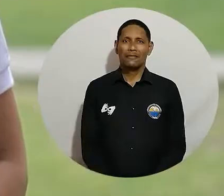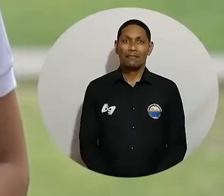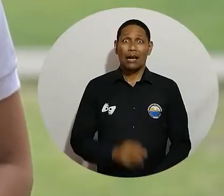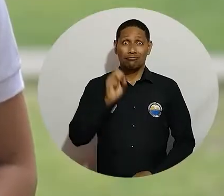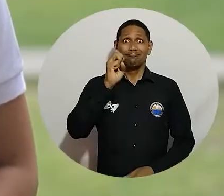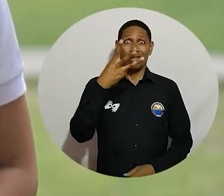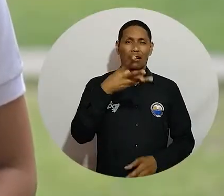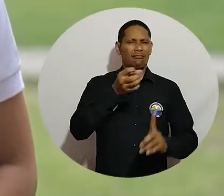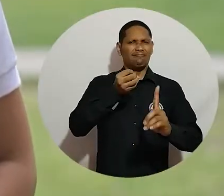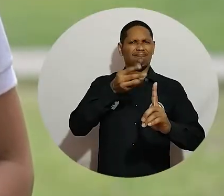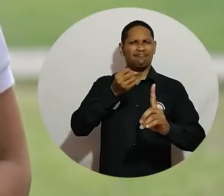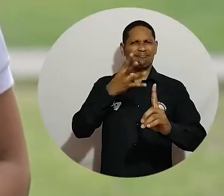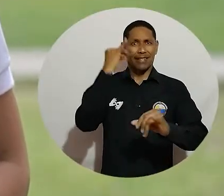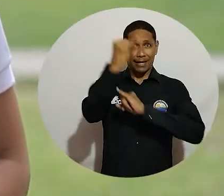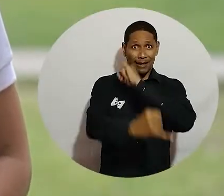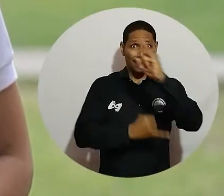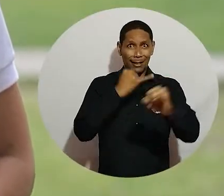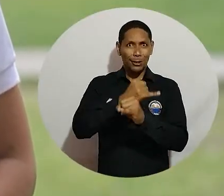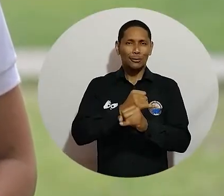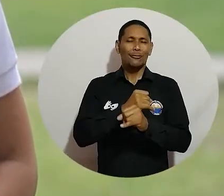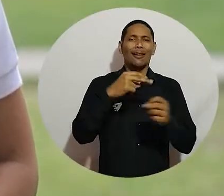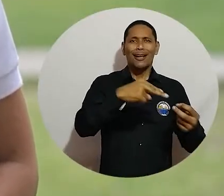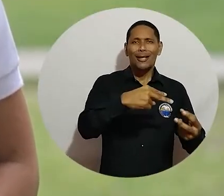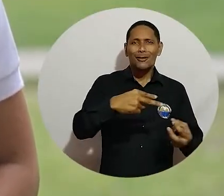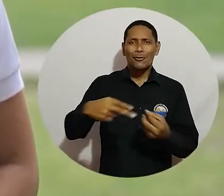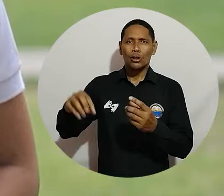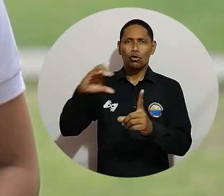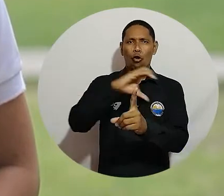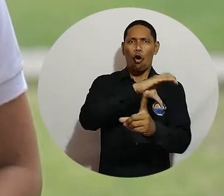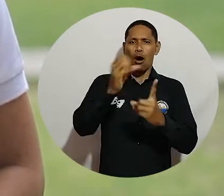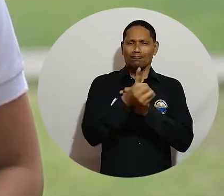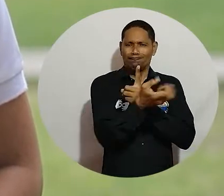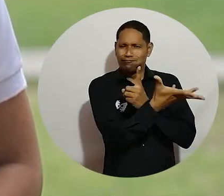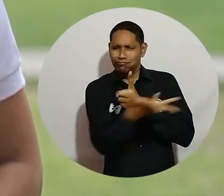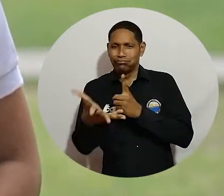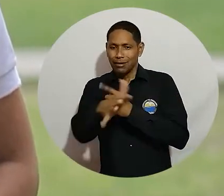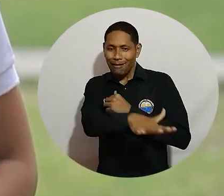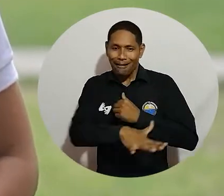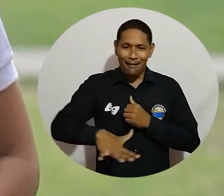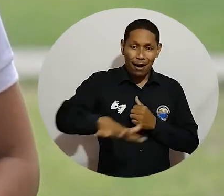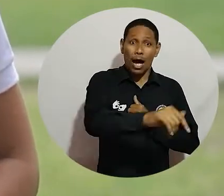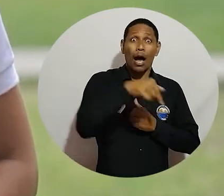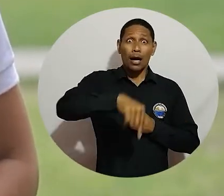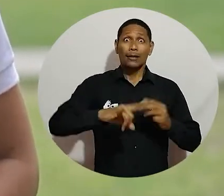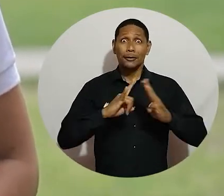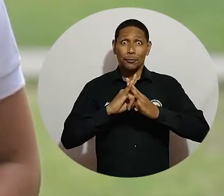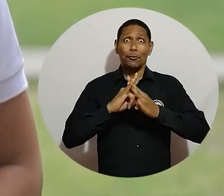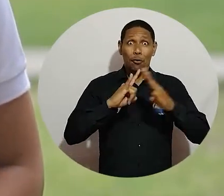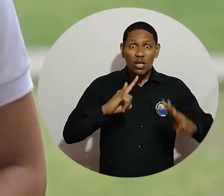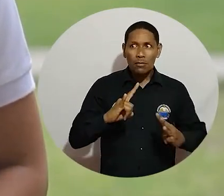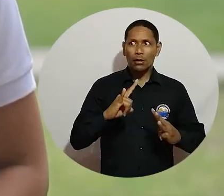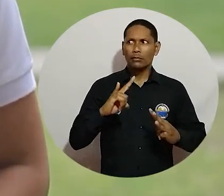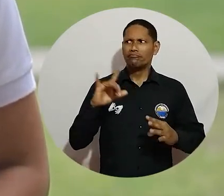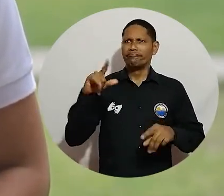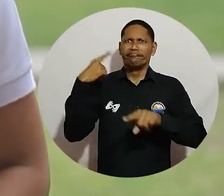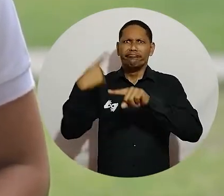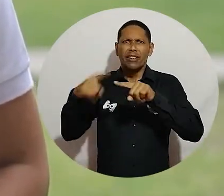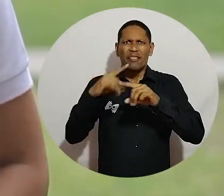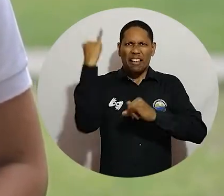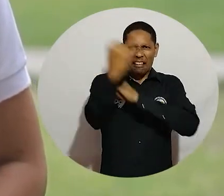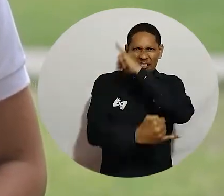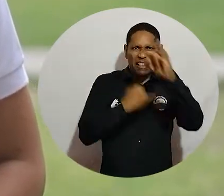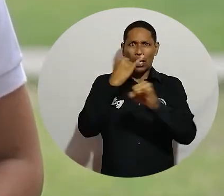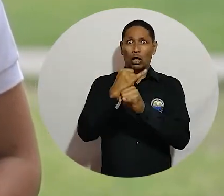El tercer coloquio internacional en educación, interculturalidad y territorio se cumplió en Unimagdalena con participantes